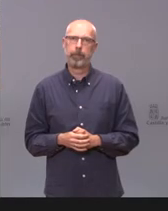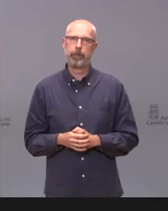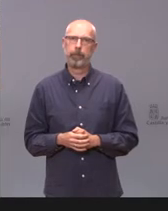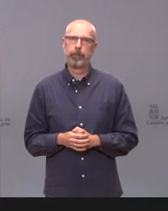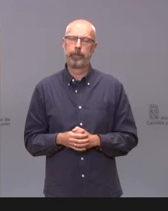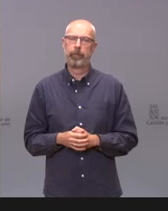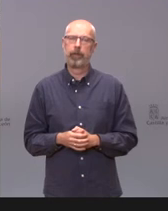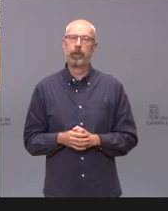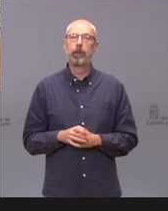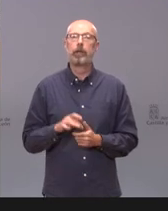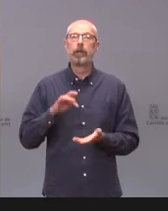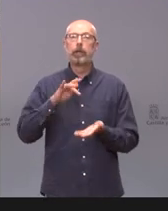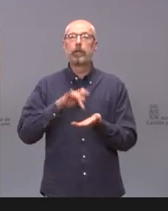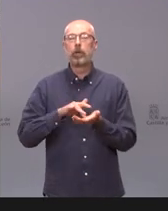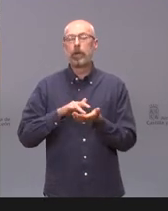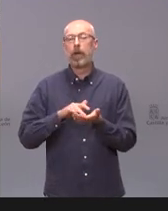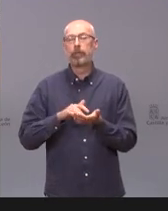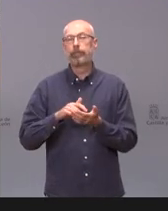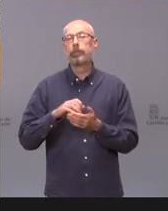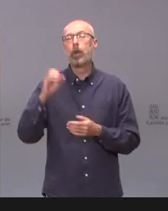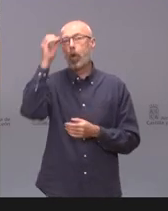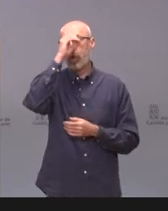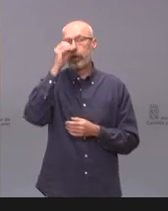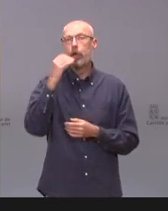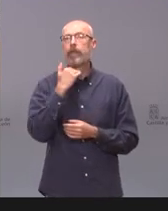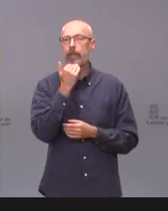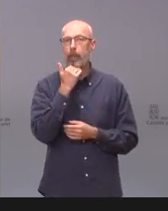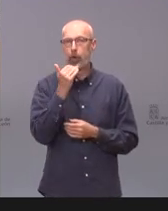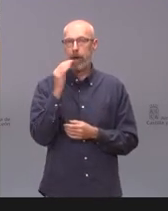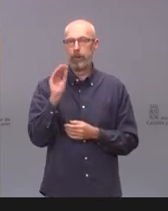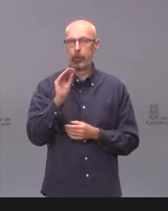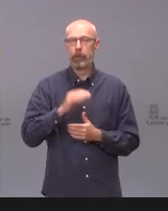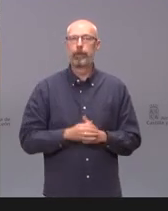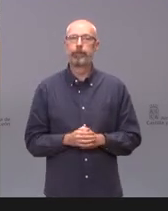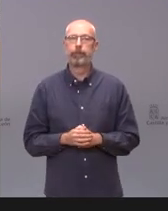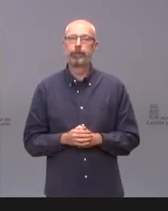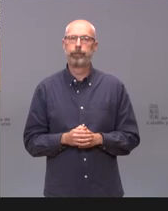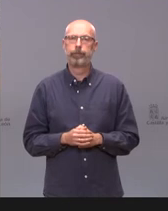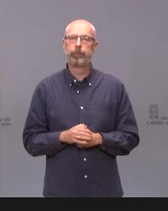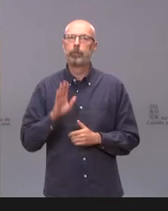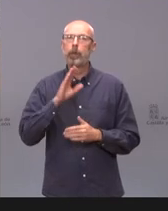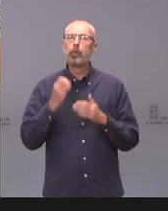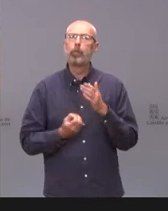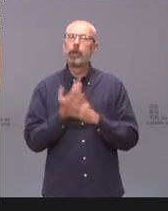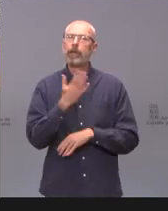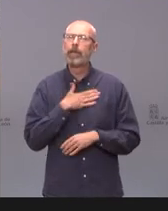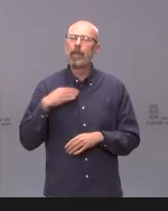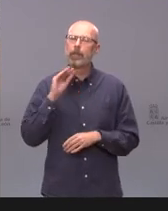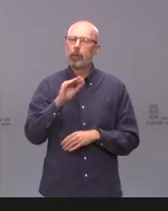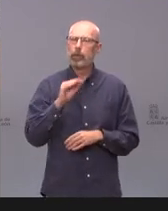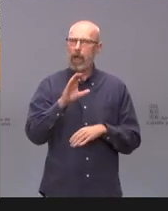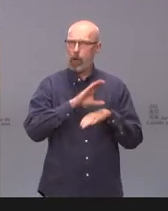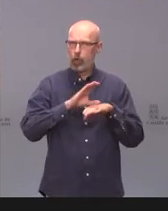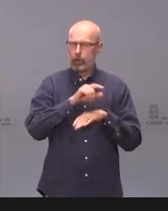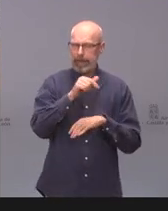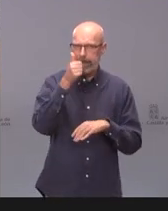Turno ahora para la opinión de Zamora. Carlos Gil, adelante. Buenos días. Hola, buenos días. Le quería pedir a la consejera, no sé si tendrá el